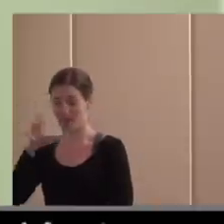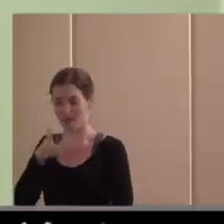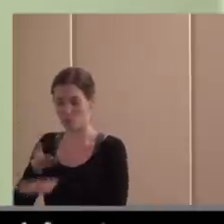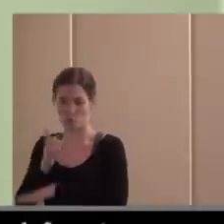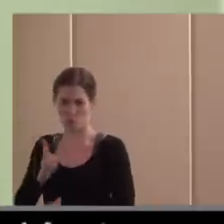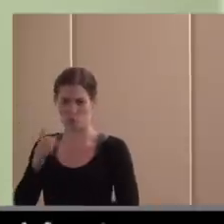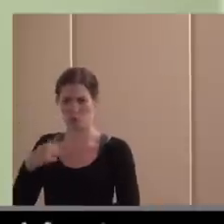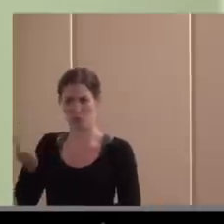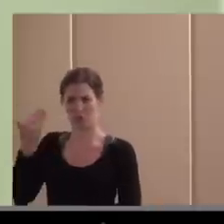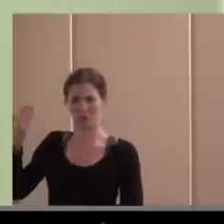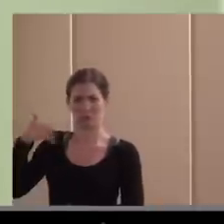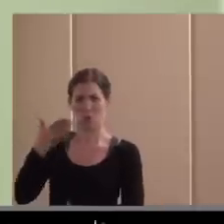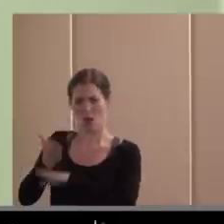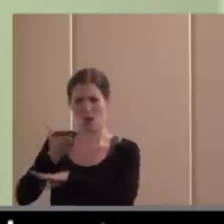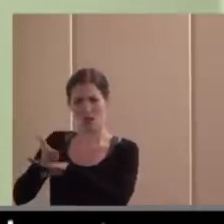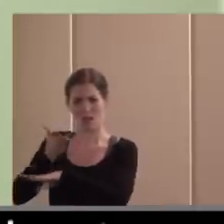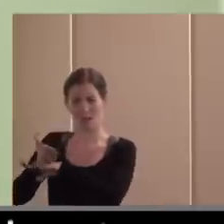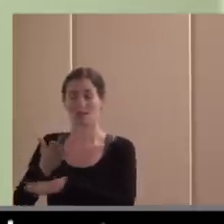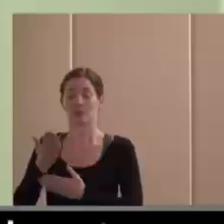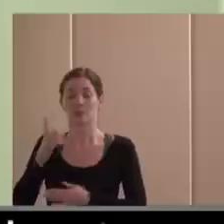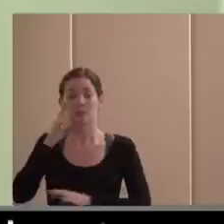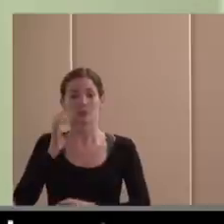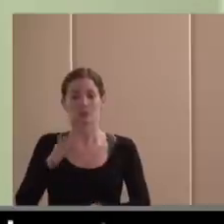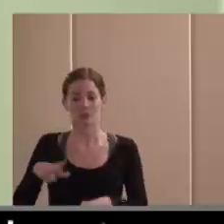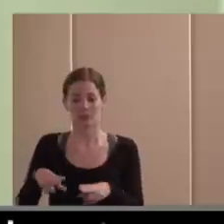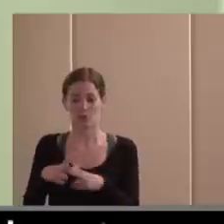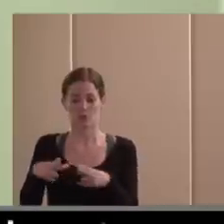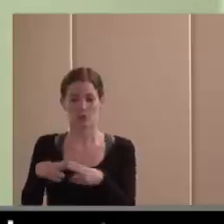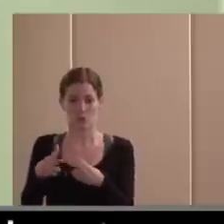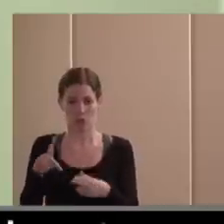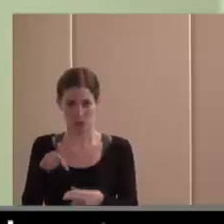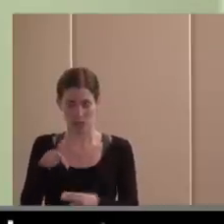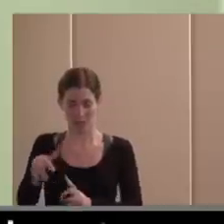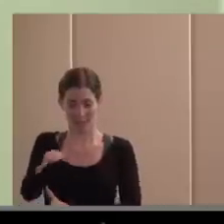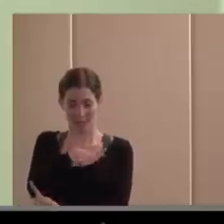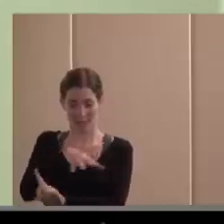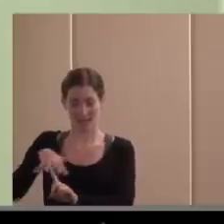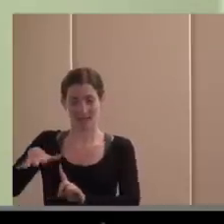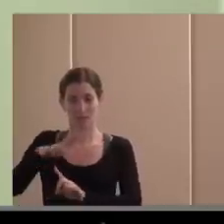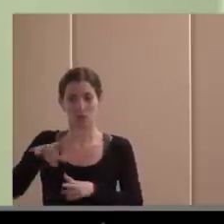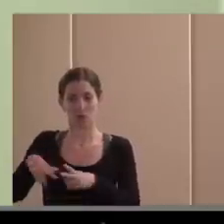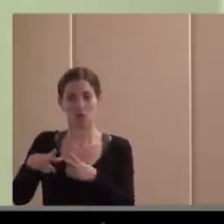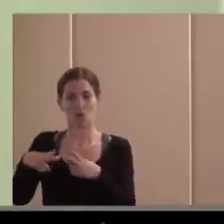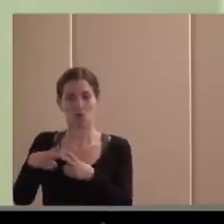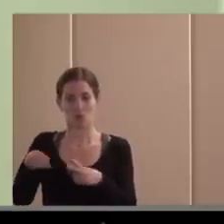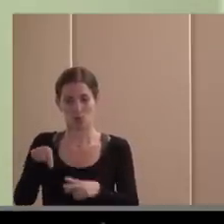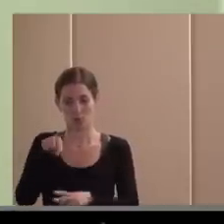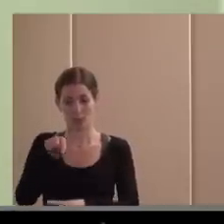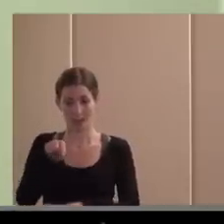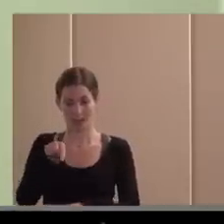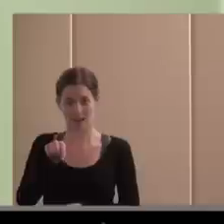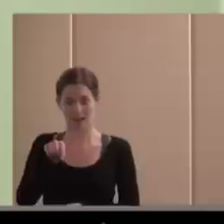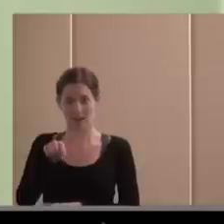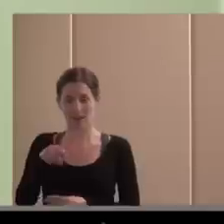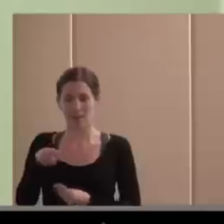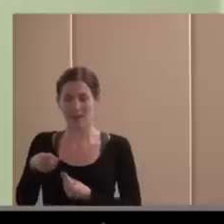conformación de la sociedad o del entorno social que se define que